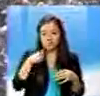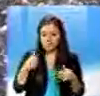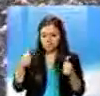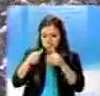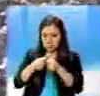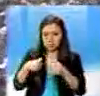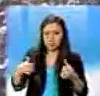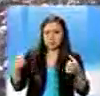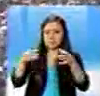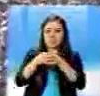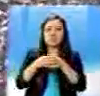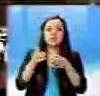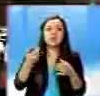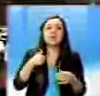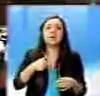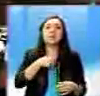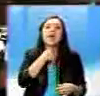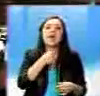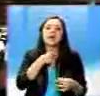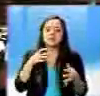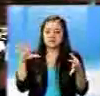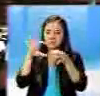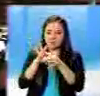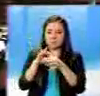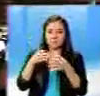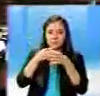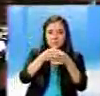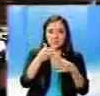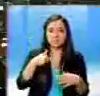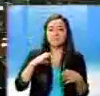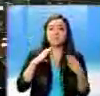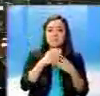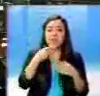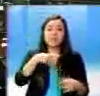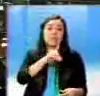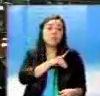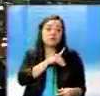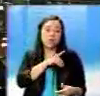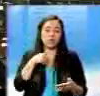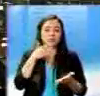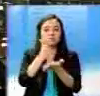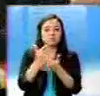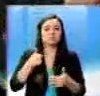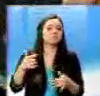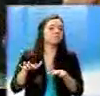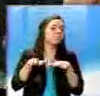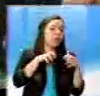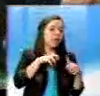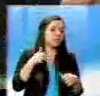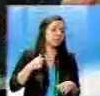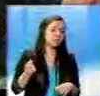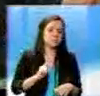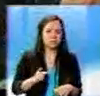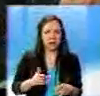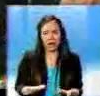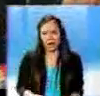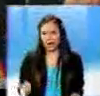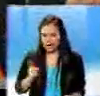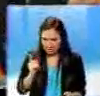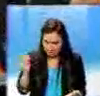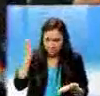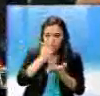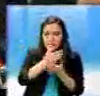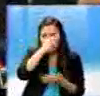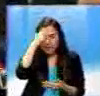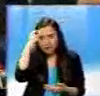la amenaza de la horda magisterial, los diputados no asistieron al legislativo. ¡Pobrecitos! ¿Ten miedo a los diputados a la ley anticorrupción?